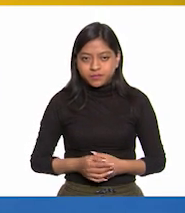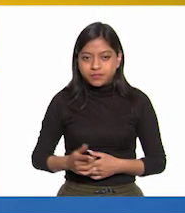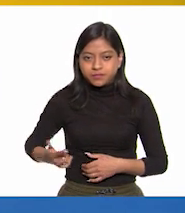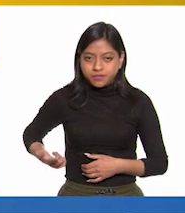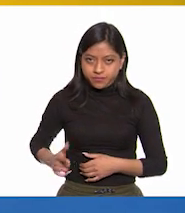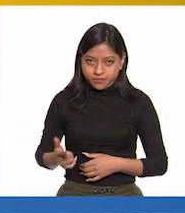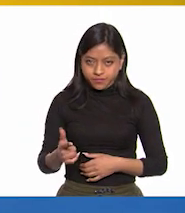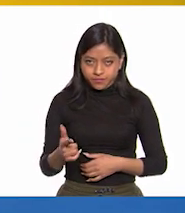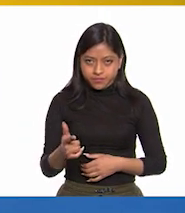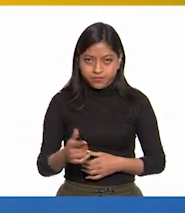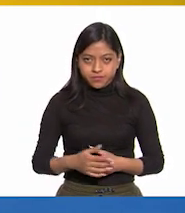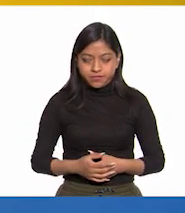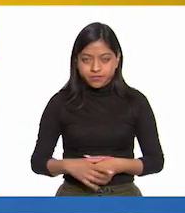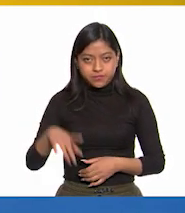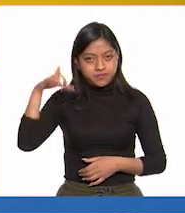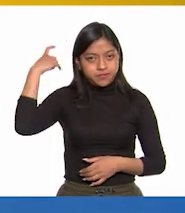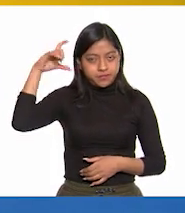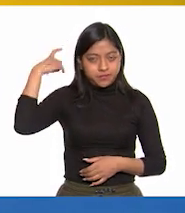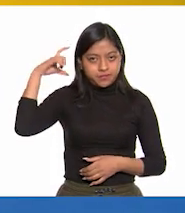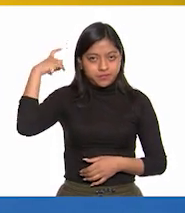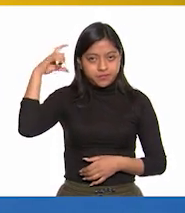Aquí está Guanajuato. Querétaro.